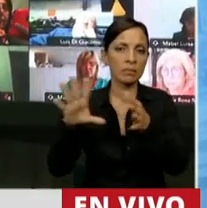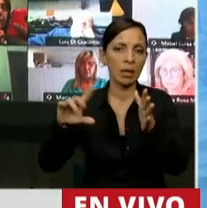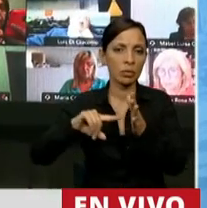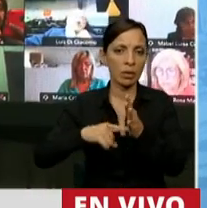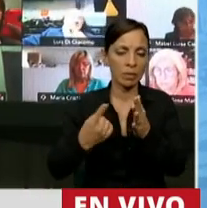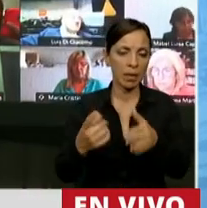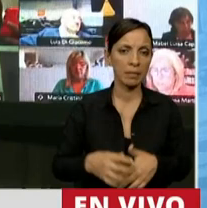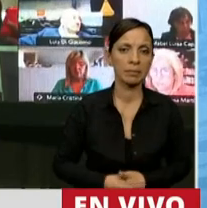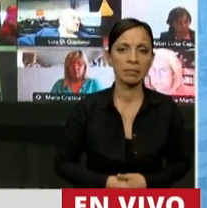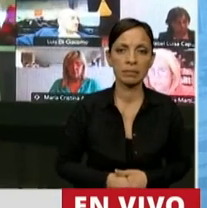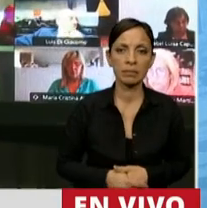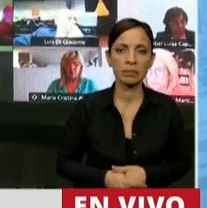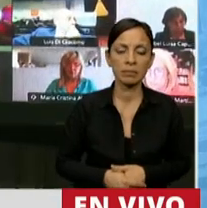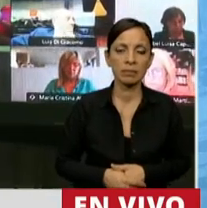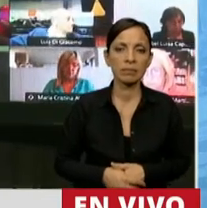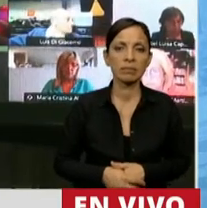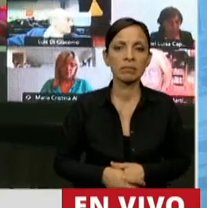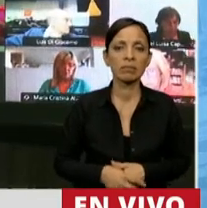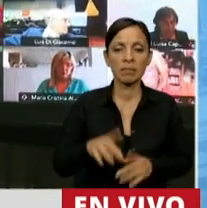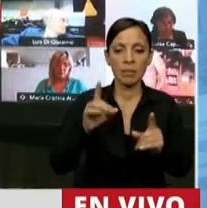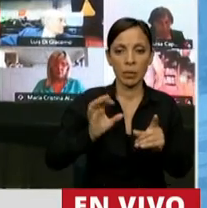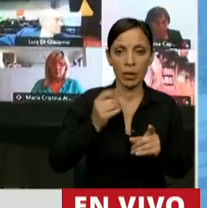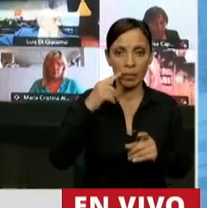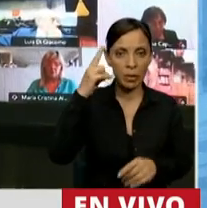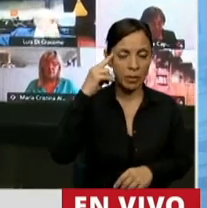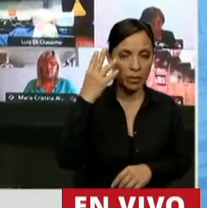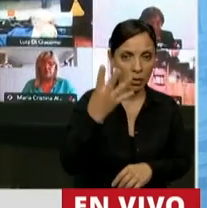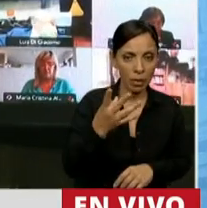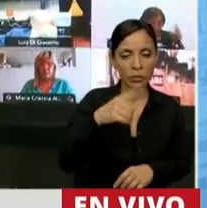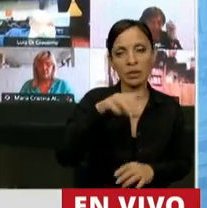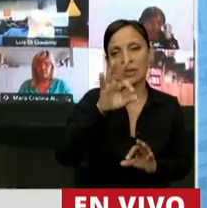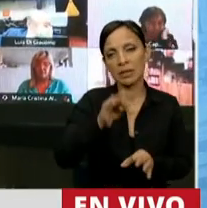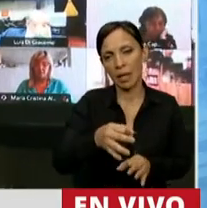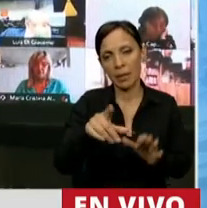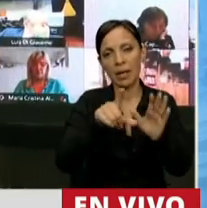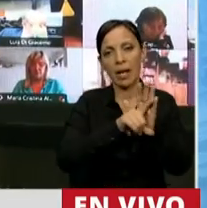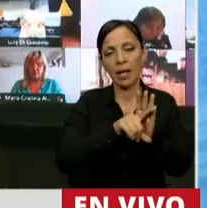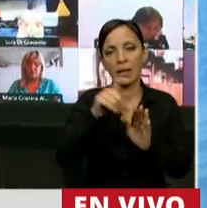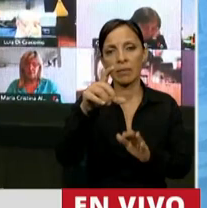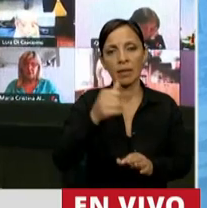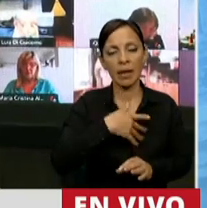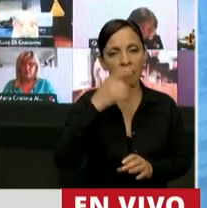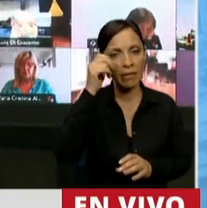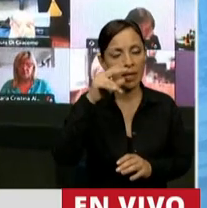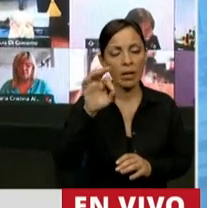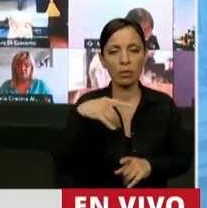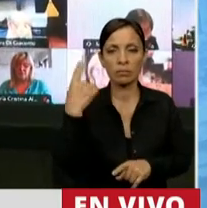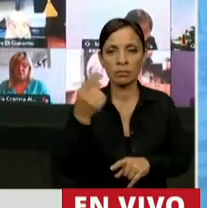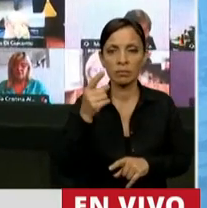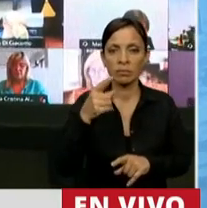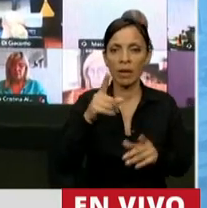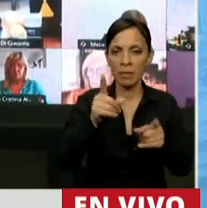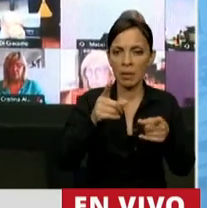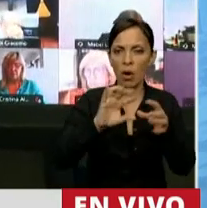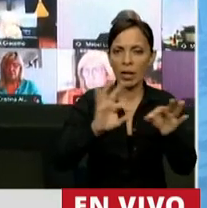establece a partir de la reforma del 94, y todos saben que después de la ley Cafiero, se interpretó incluso por las cláusulas